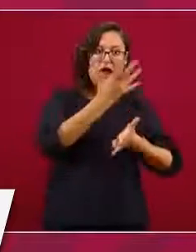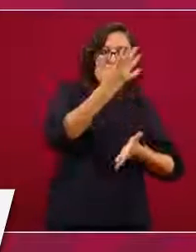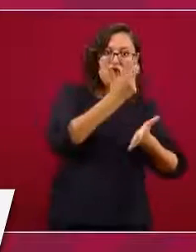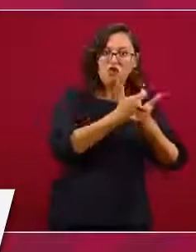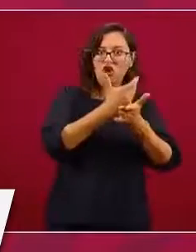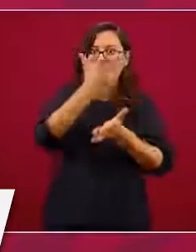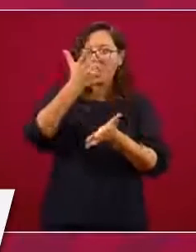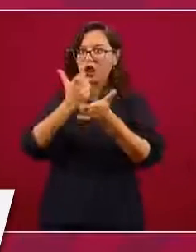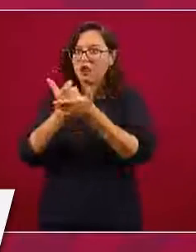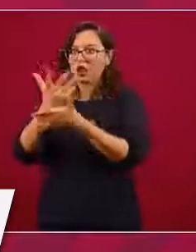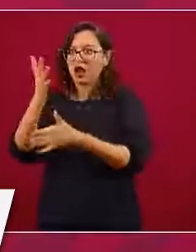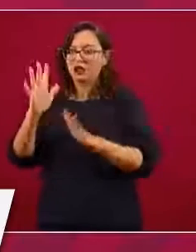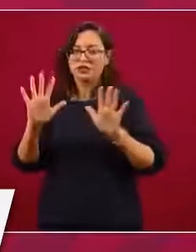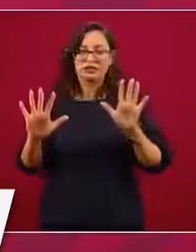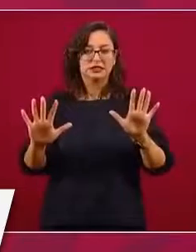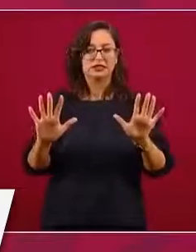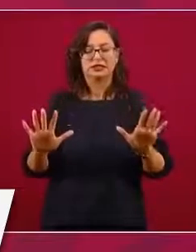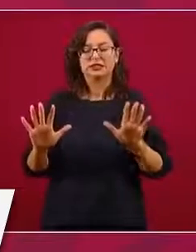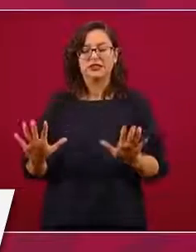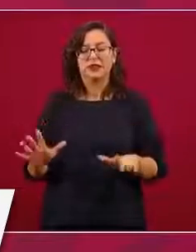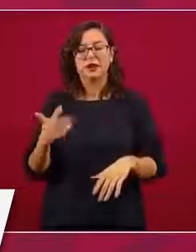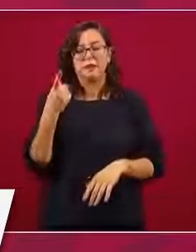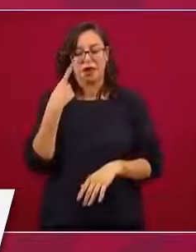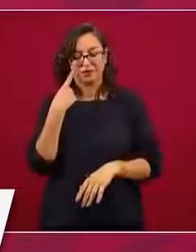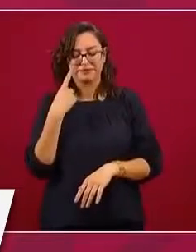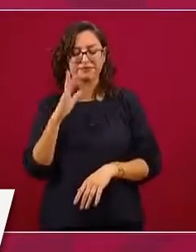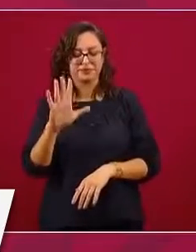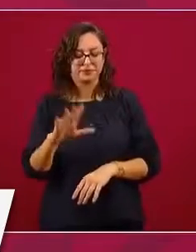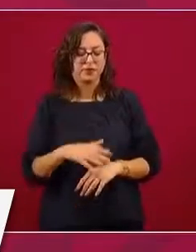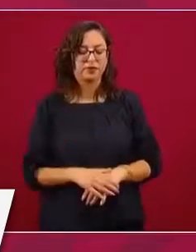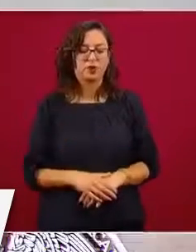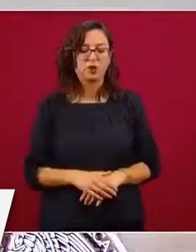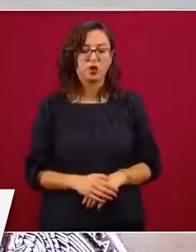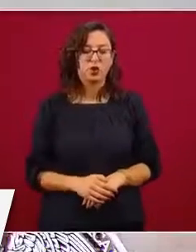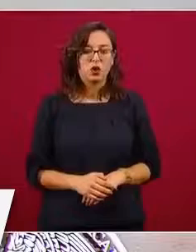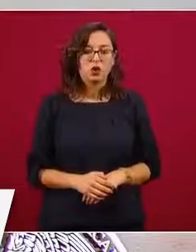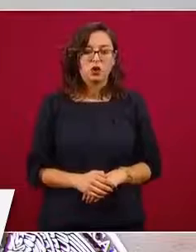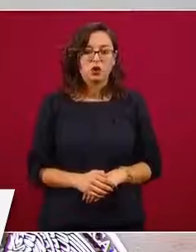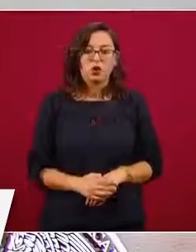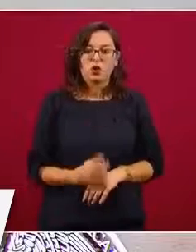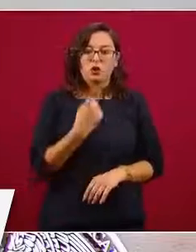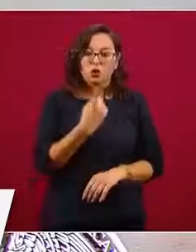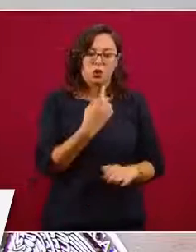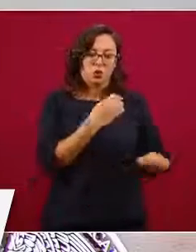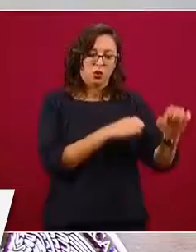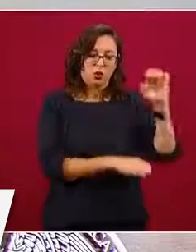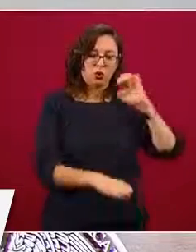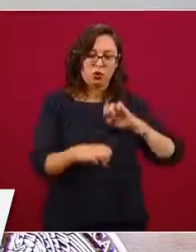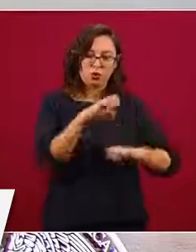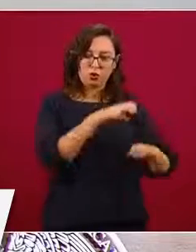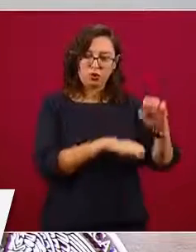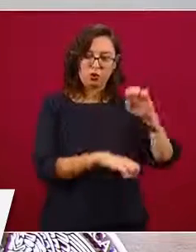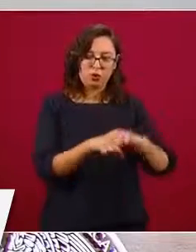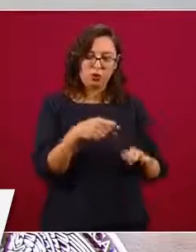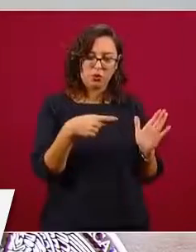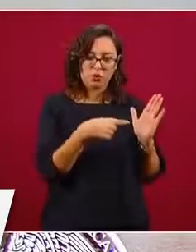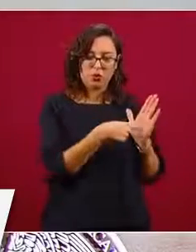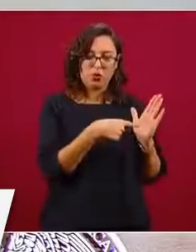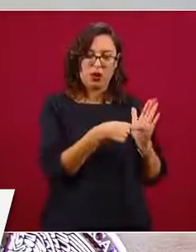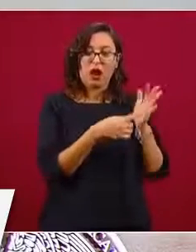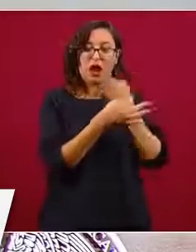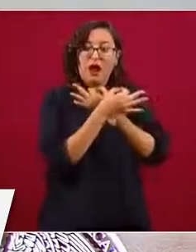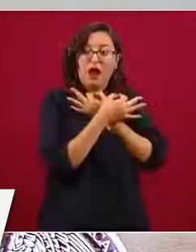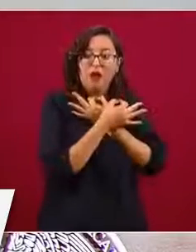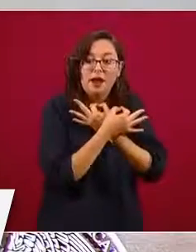hubo una empresa que dio a conocer que ya